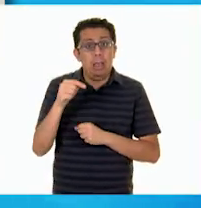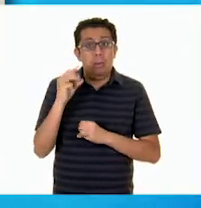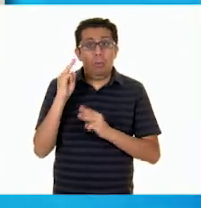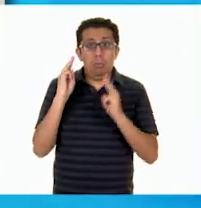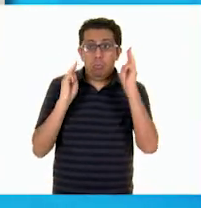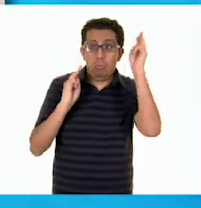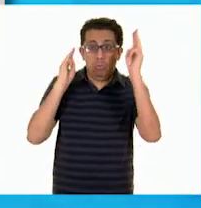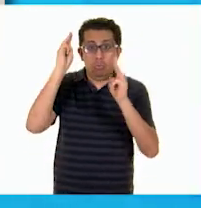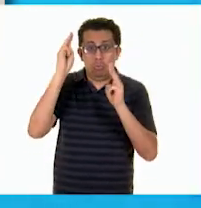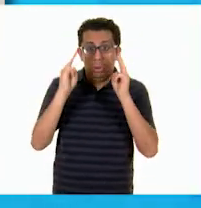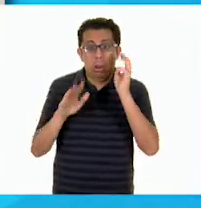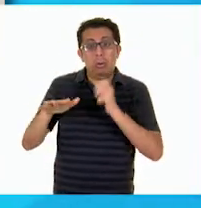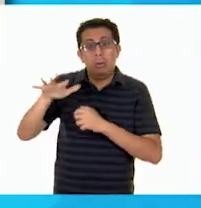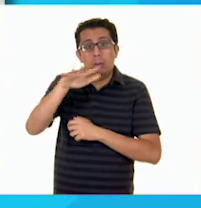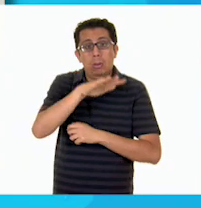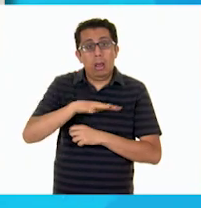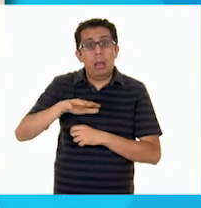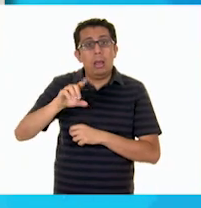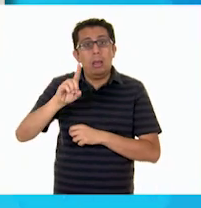se llama el Carmen.